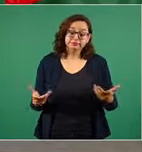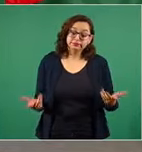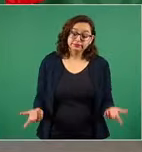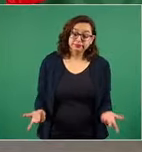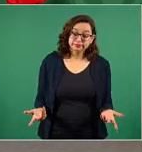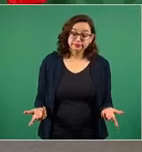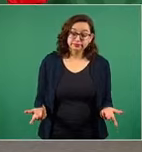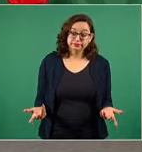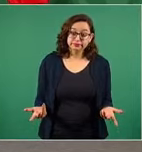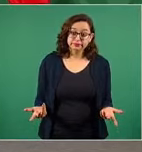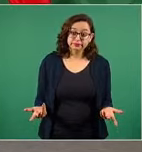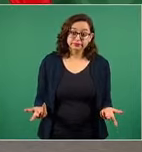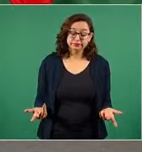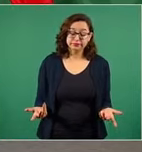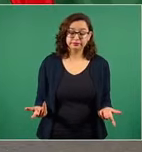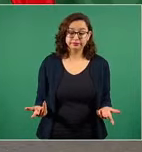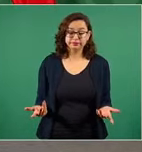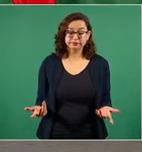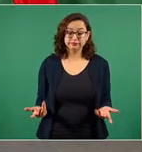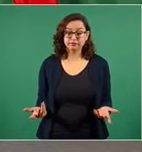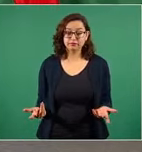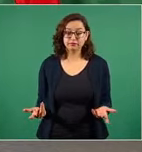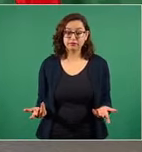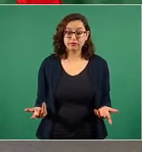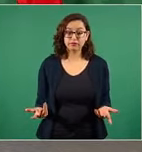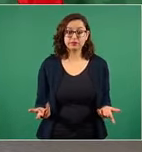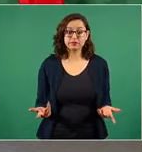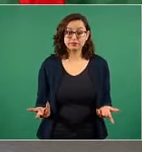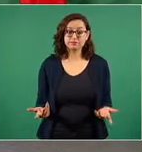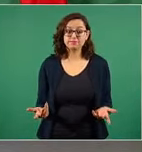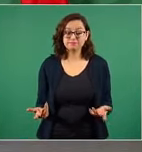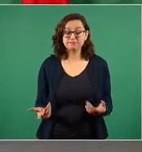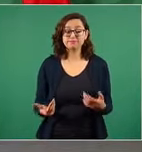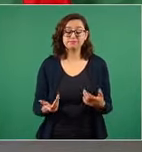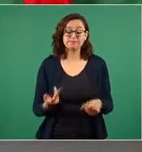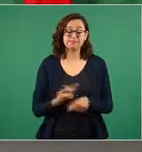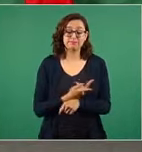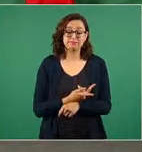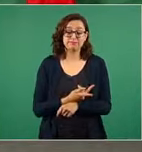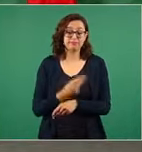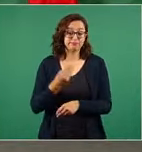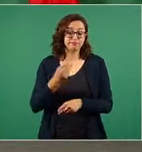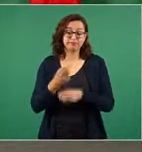claro se dejaron crecer todos estos problemas